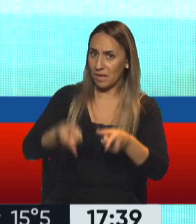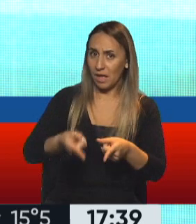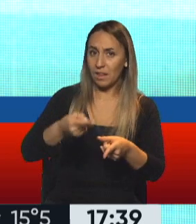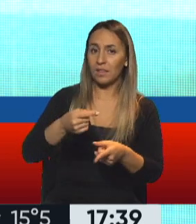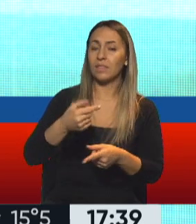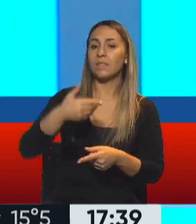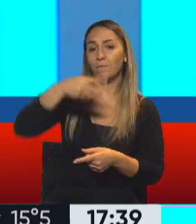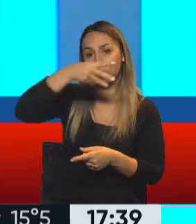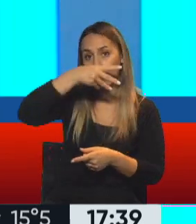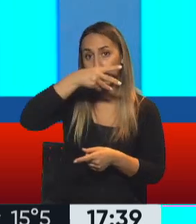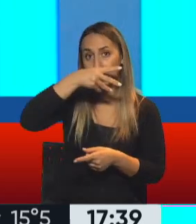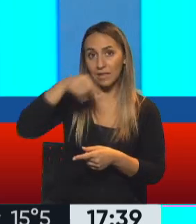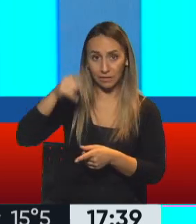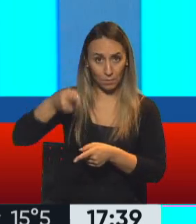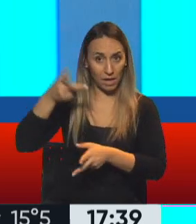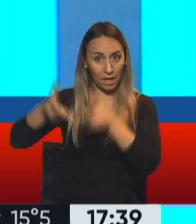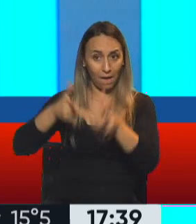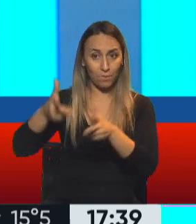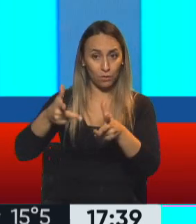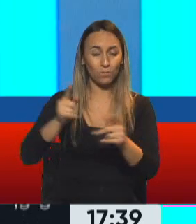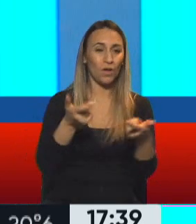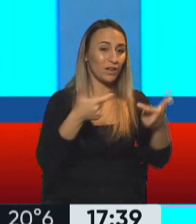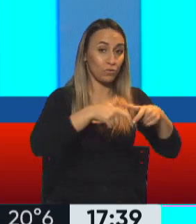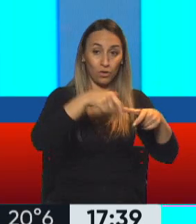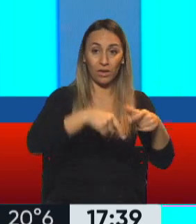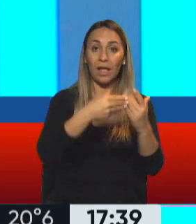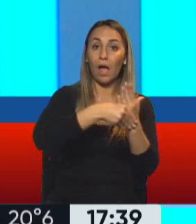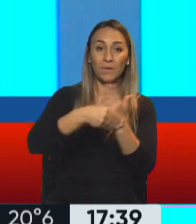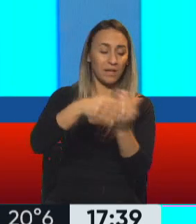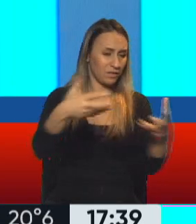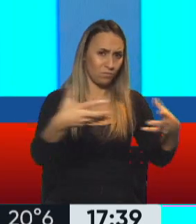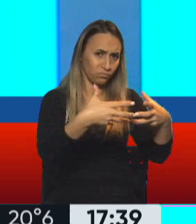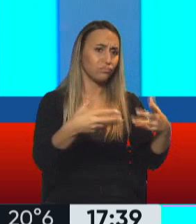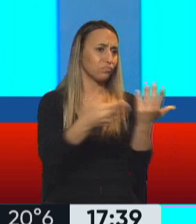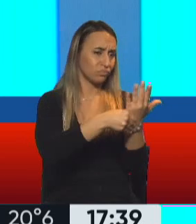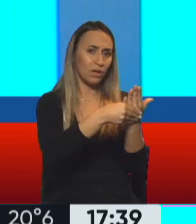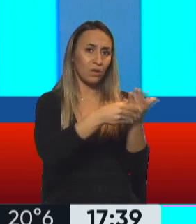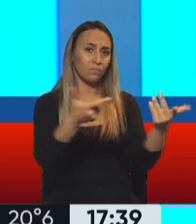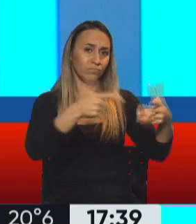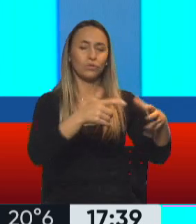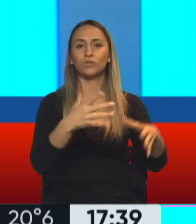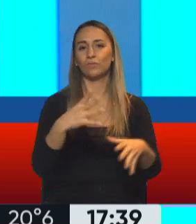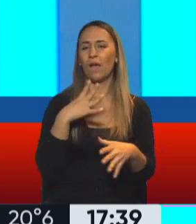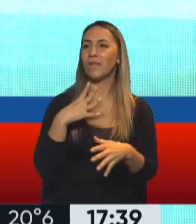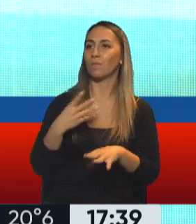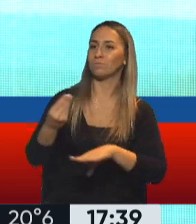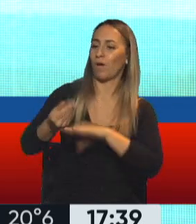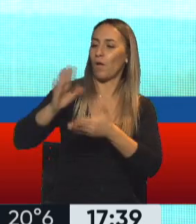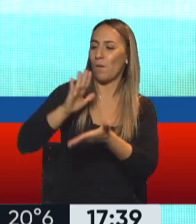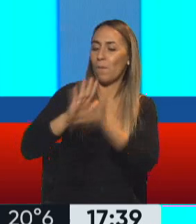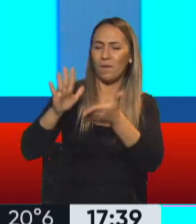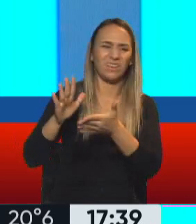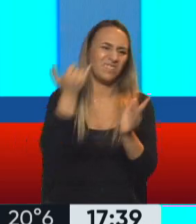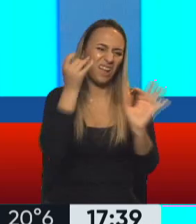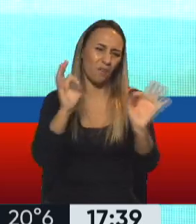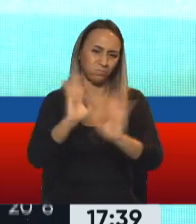Sí, uno de los ministros que habló a la salida de la reunión hoy del gabinete fue justamente el flamante, le decimos todavía, ya está, llega un par de